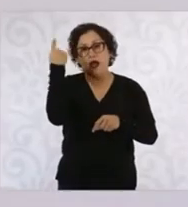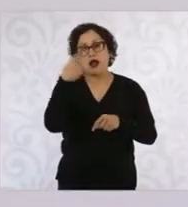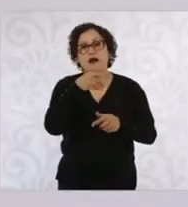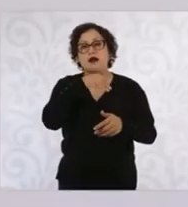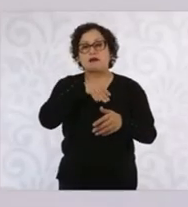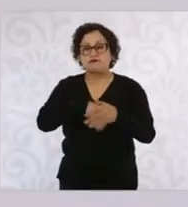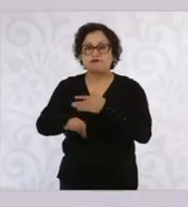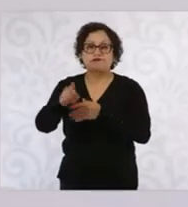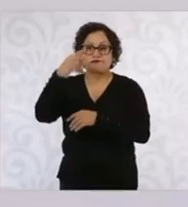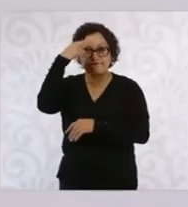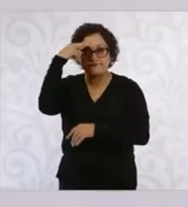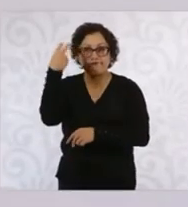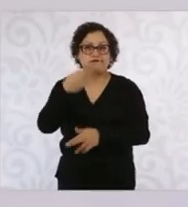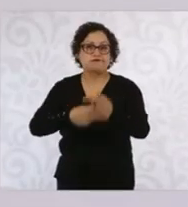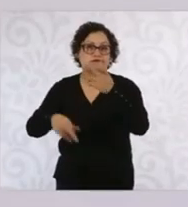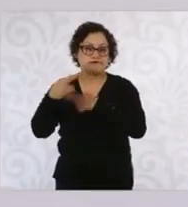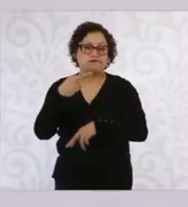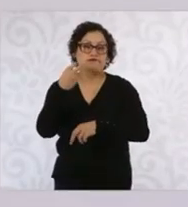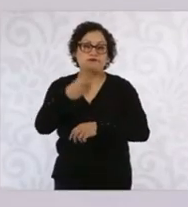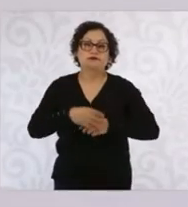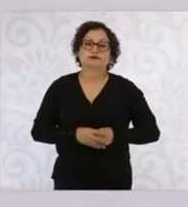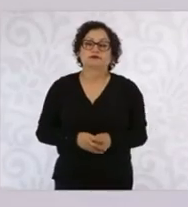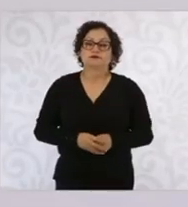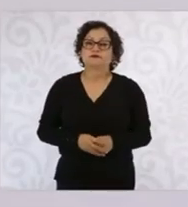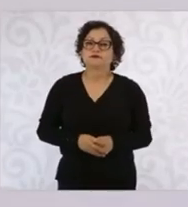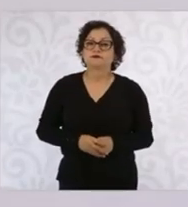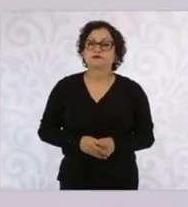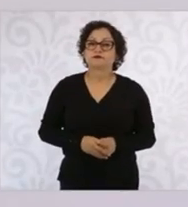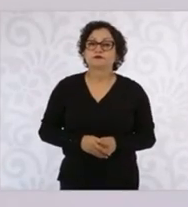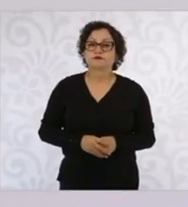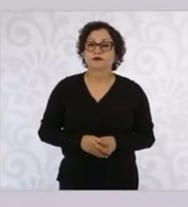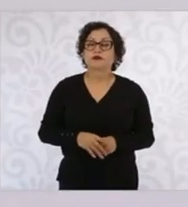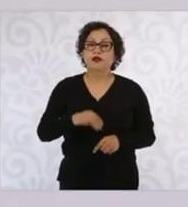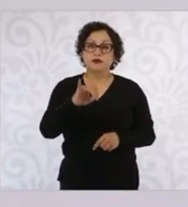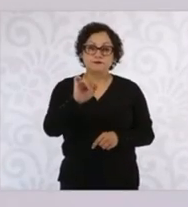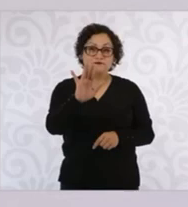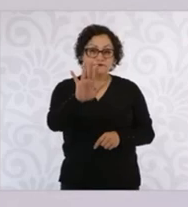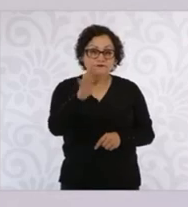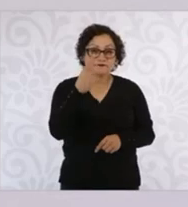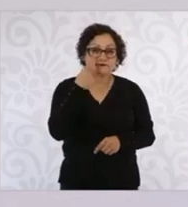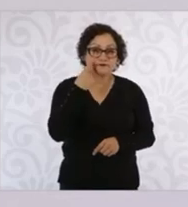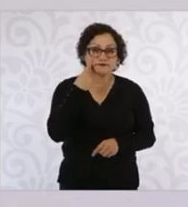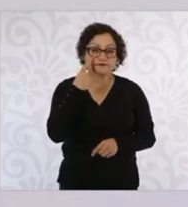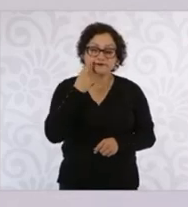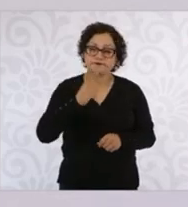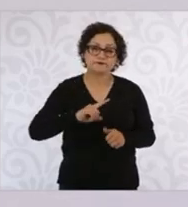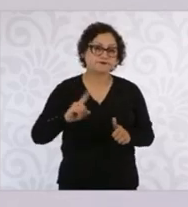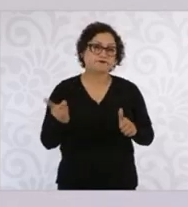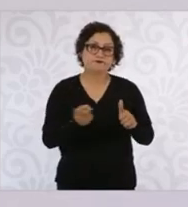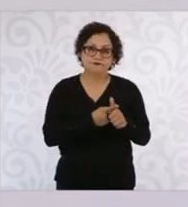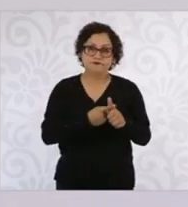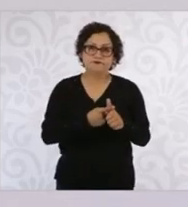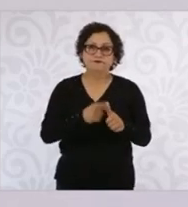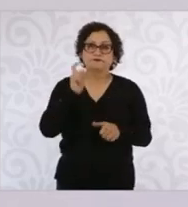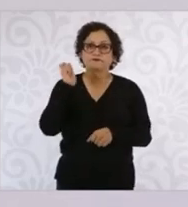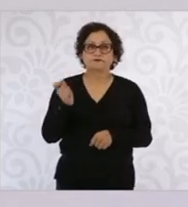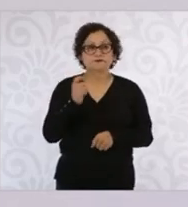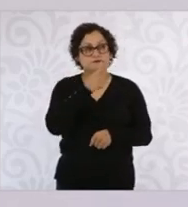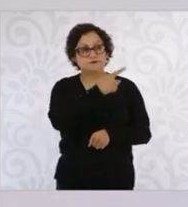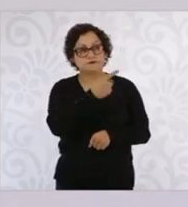Primero, evidentemente no estamos de acuerdo en que se trate a los migrantes como criminales.